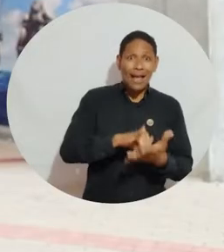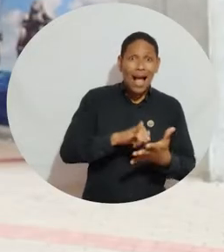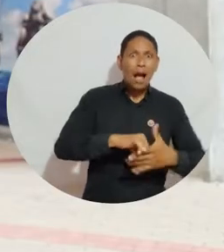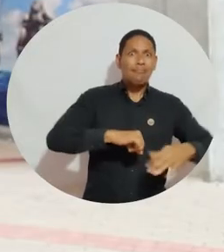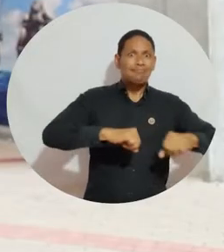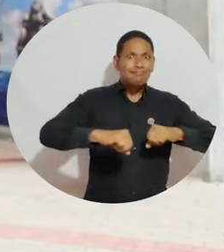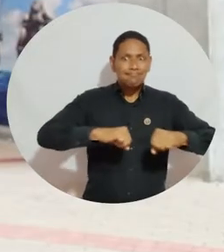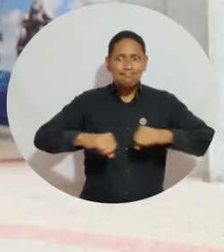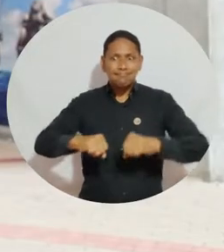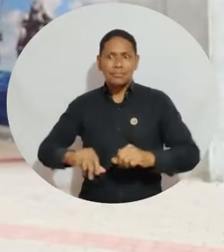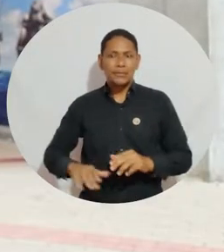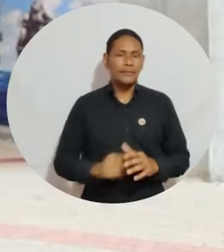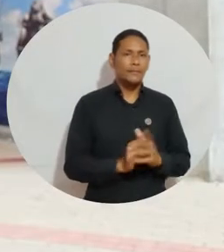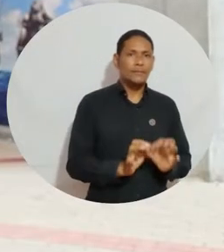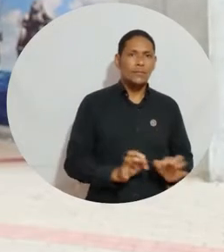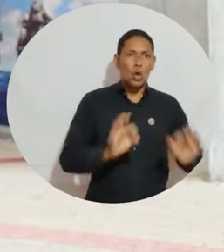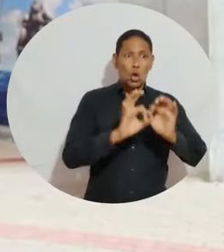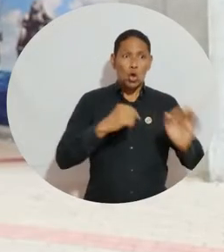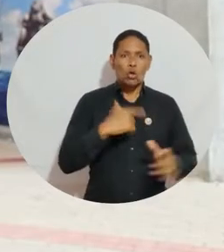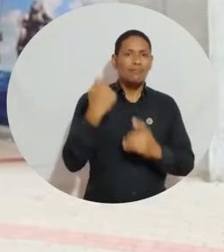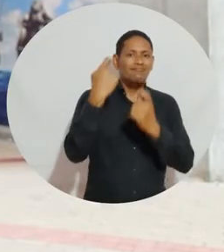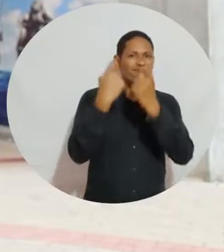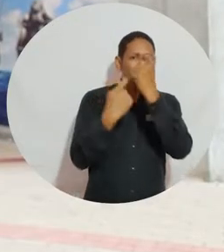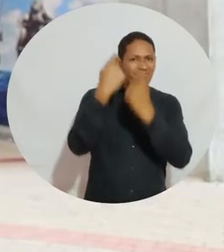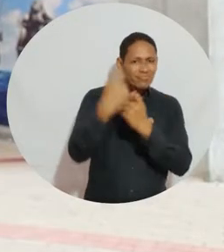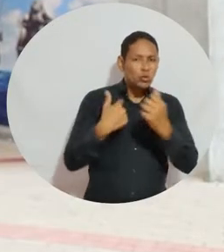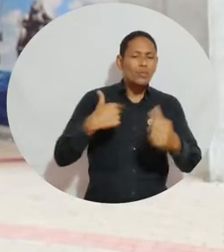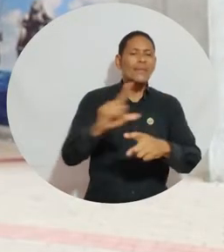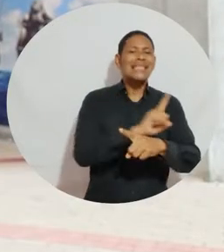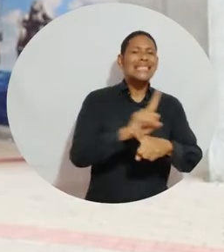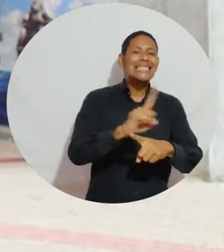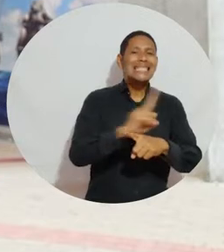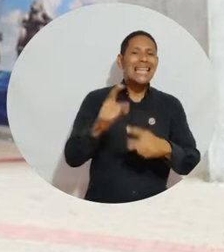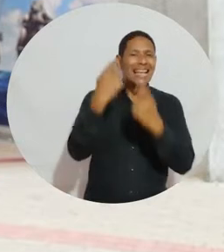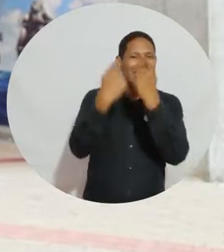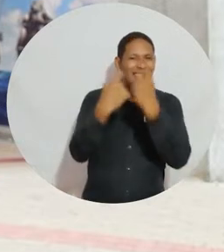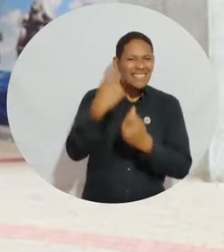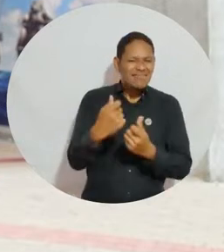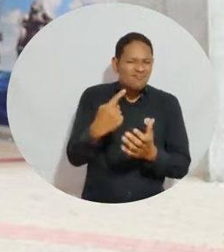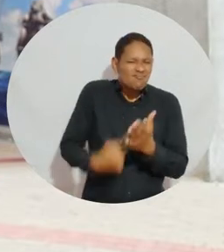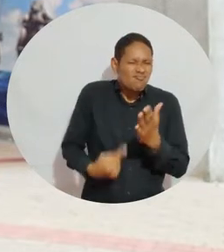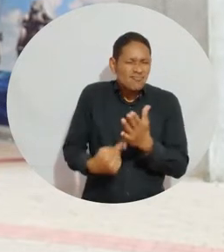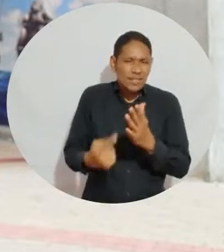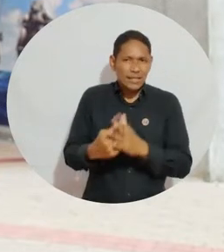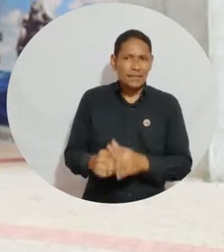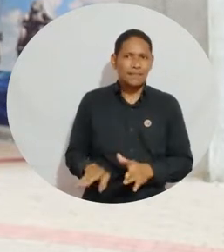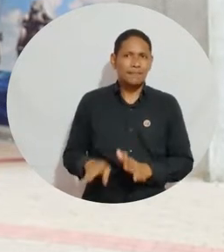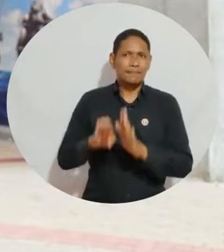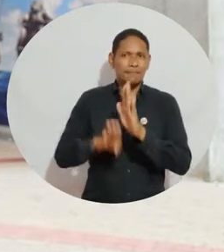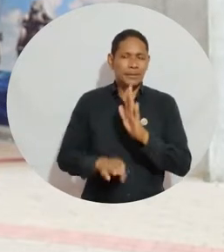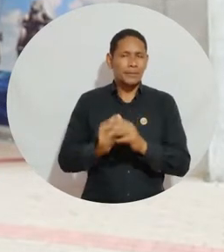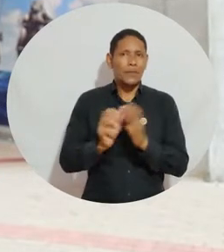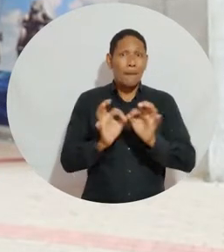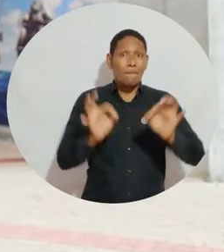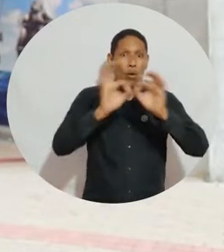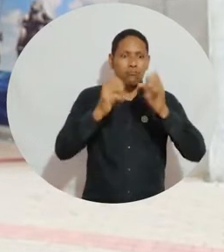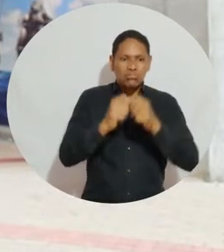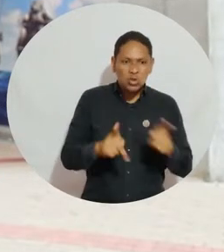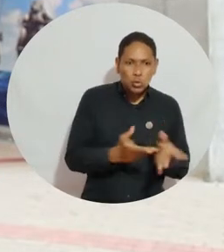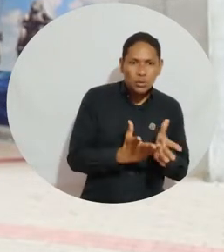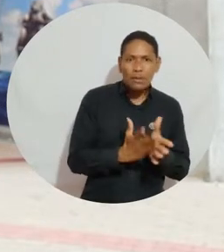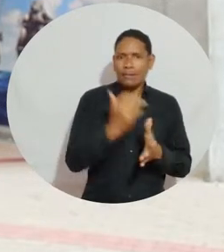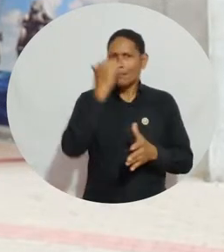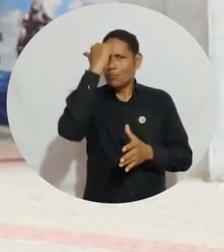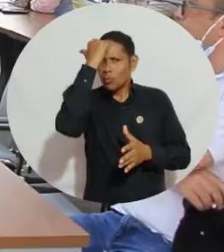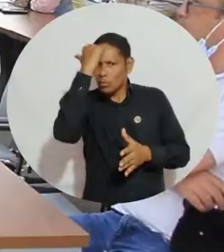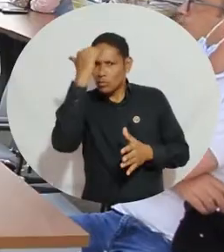actividad, pues también nosotros promovimos desde el programa Economía lo que es la Semana Economía, que viene siendo un encuentro o un espacio donde